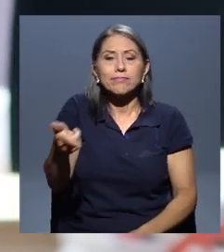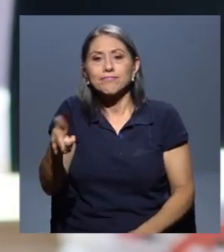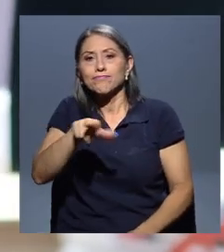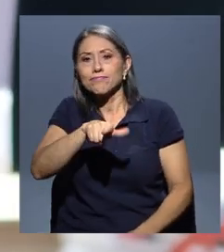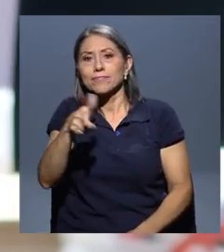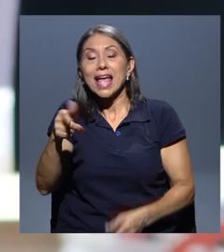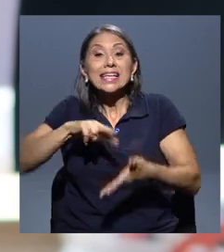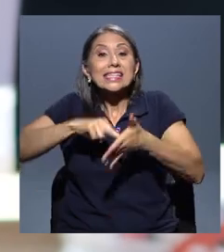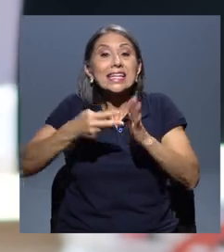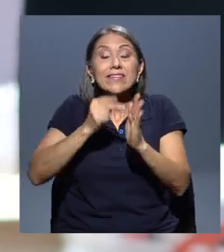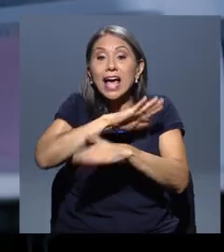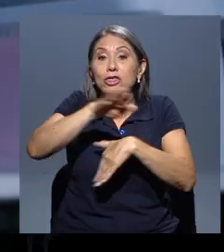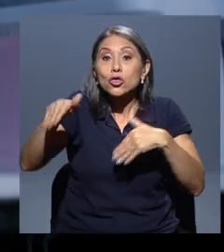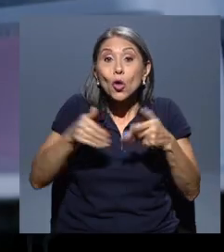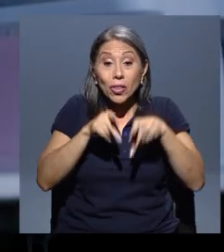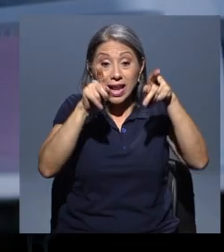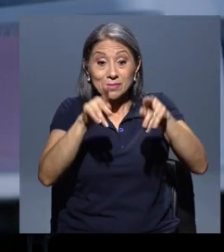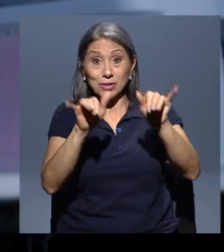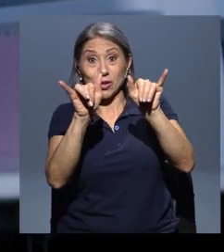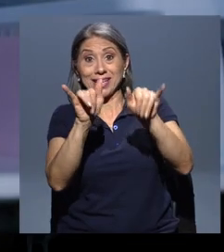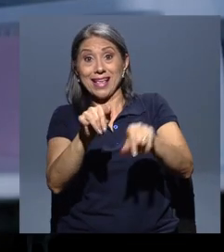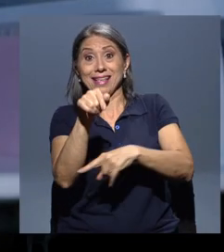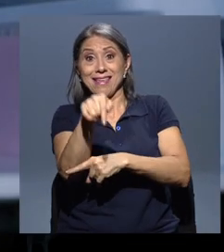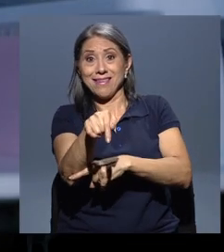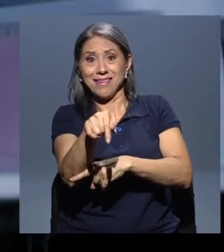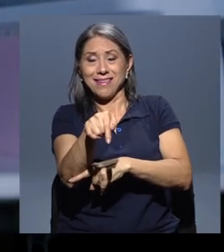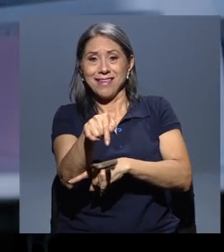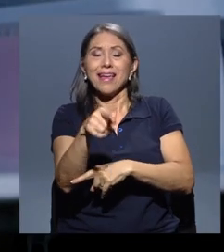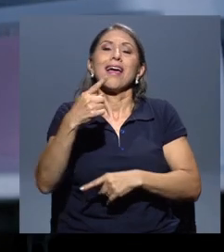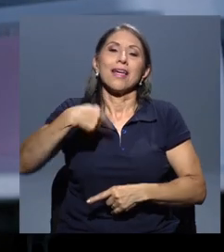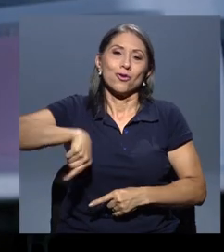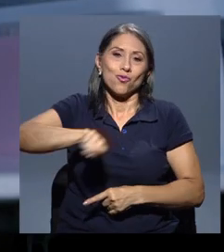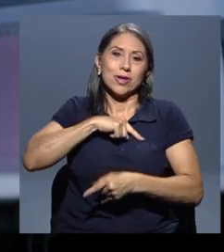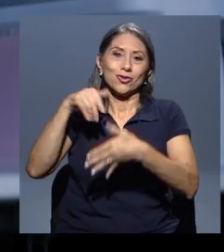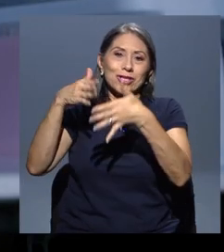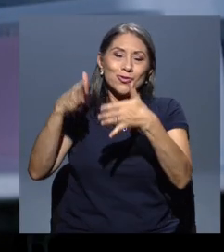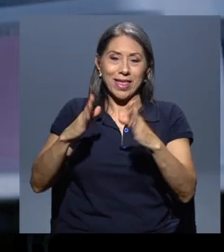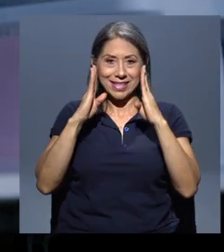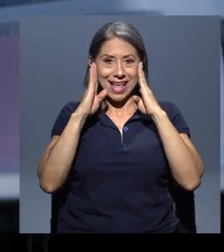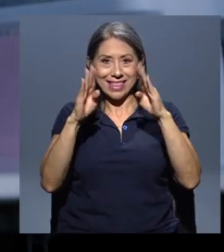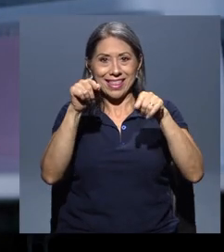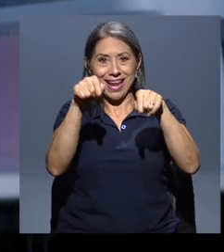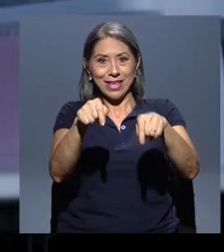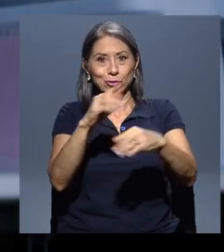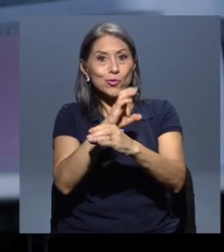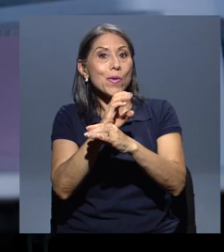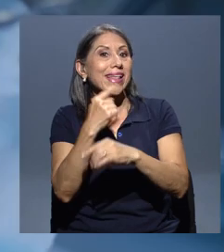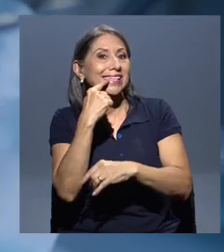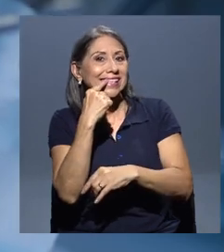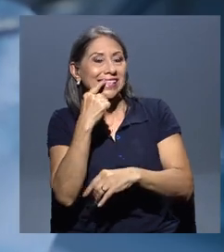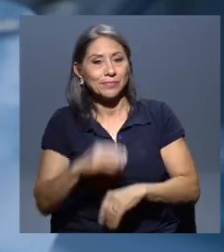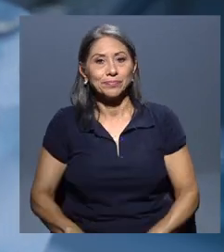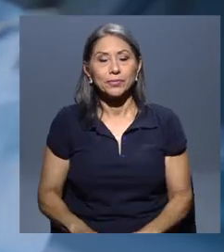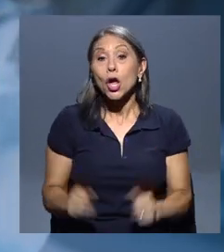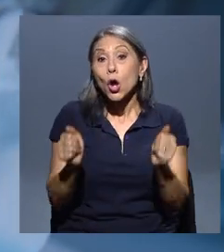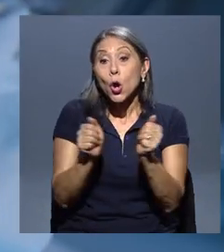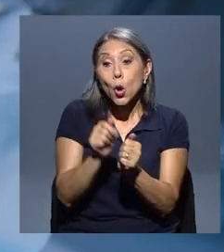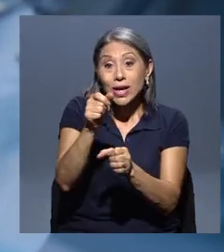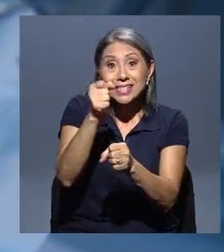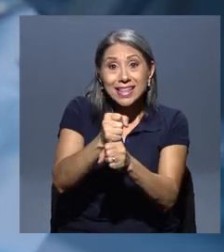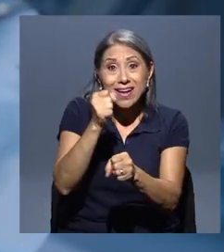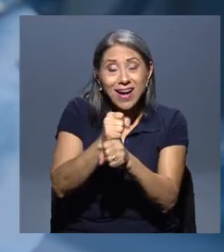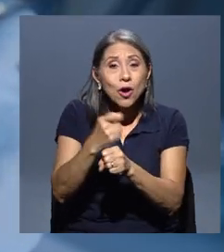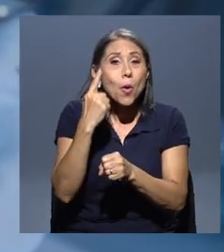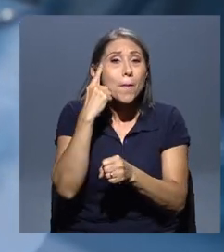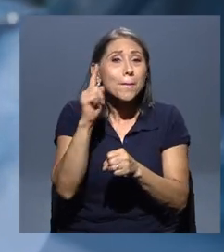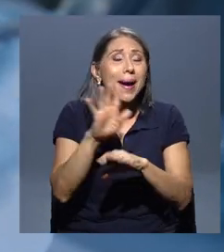campamento van a ser atendidas por nuestros estudiantes de la Facultad de Odontología. A través de estas intervenciones, se pretende eliminar focos